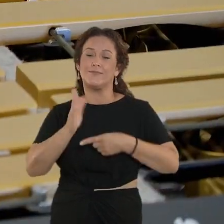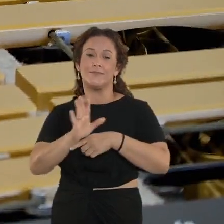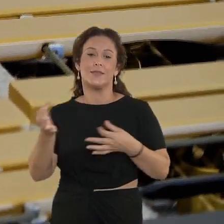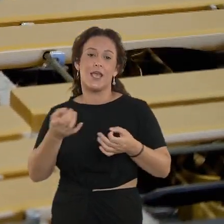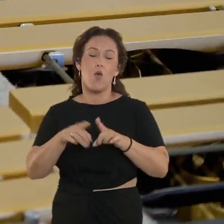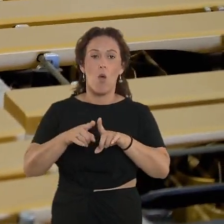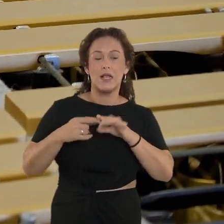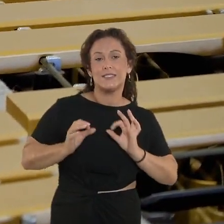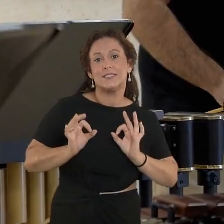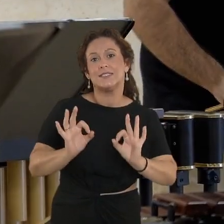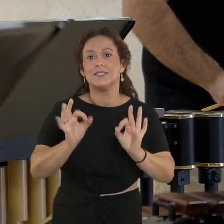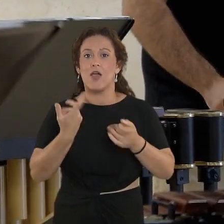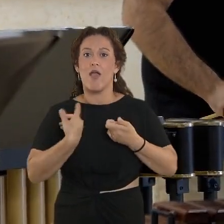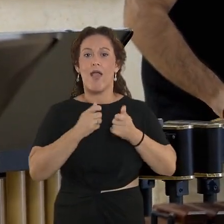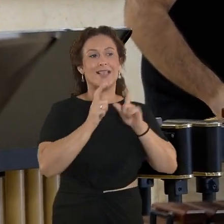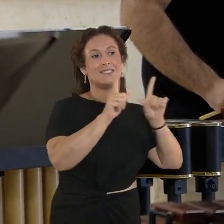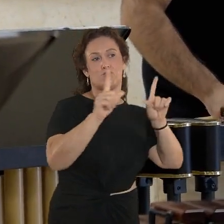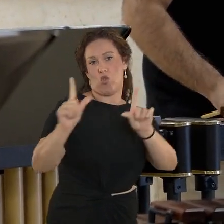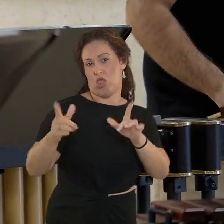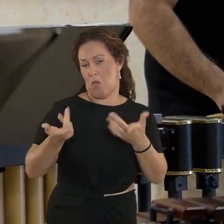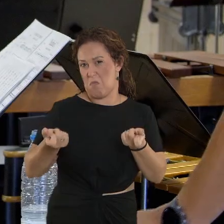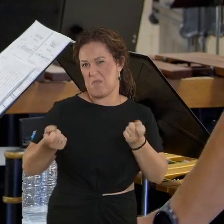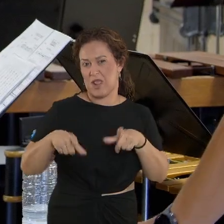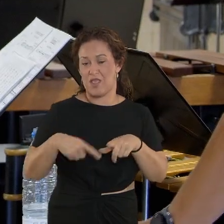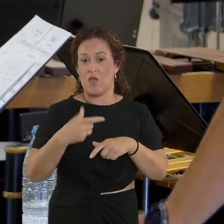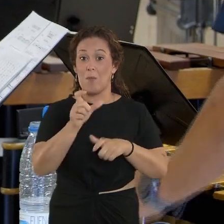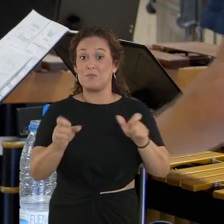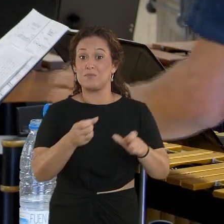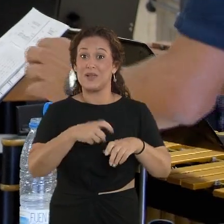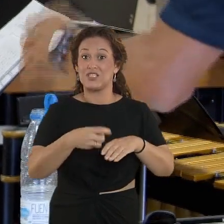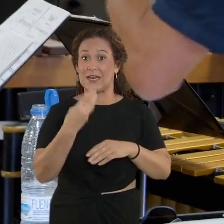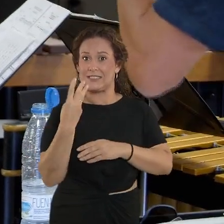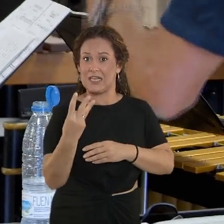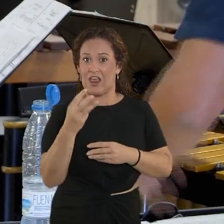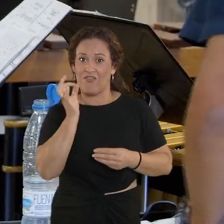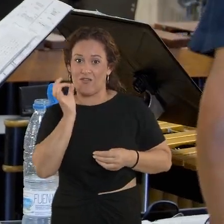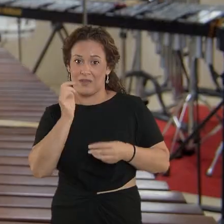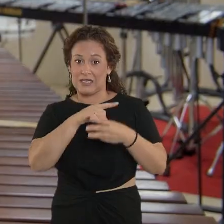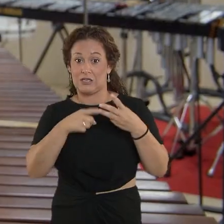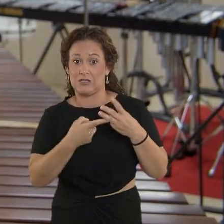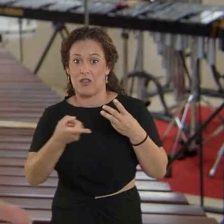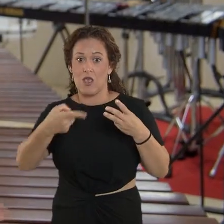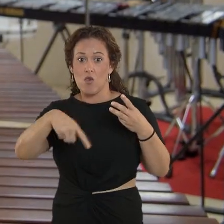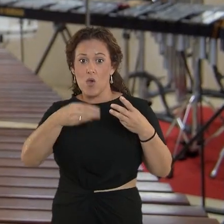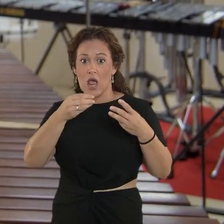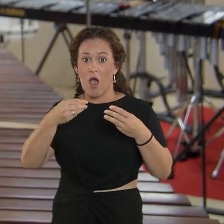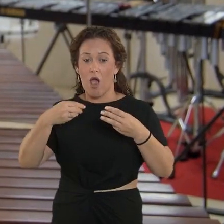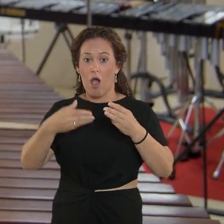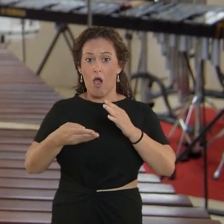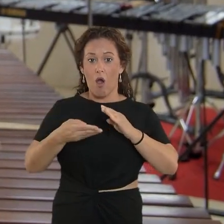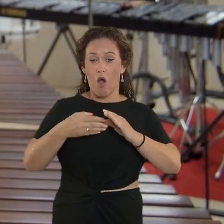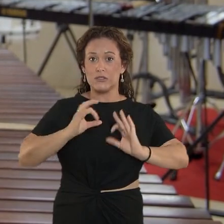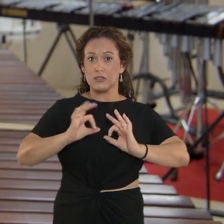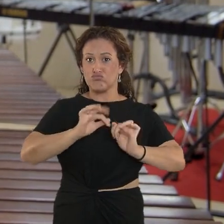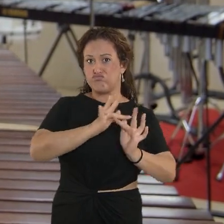Proponemos una especie de exposición en la que van a aparecer tres personajes femeninos que van a llevar toda la trama de la obra